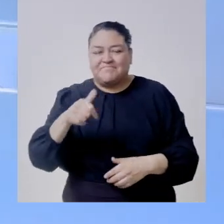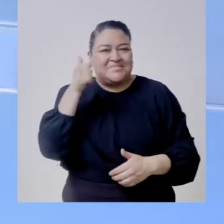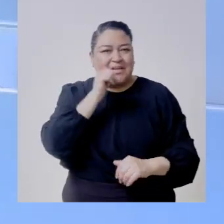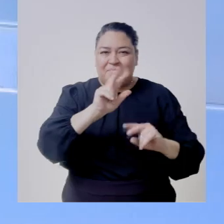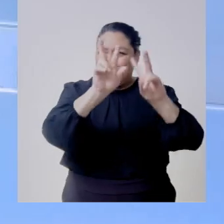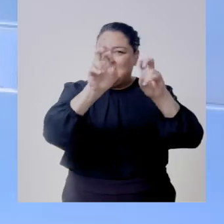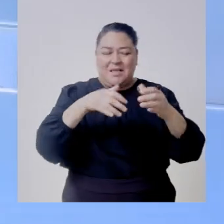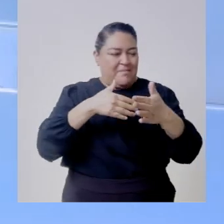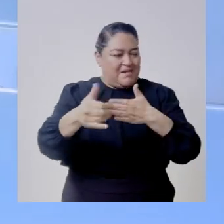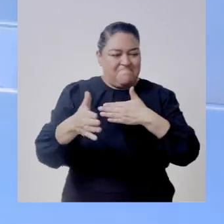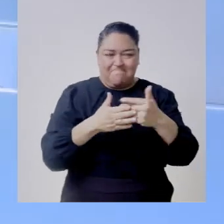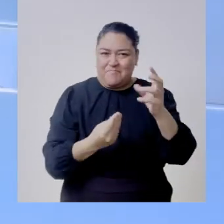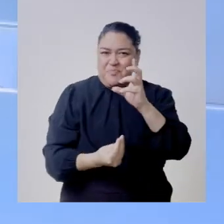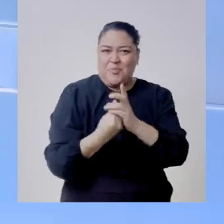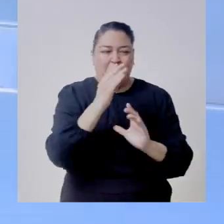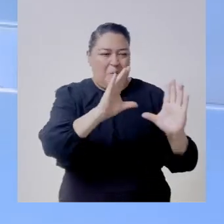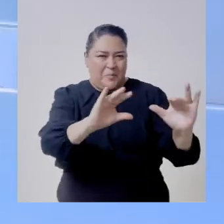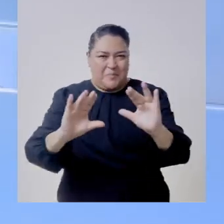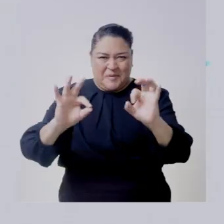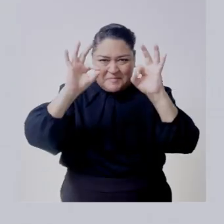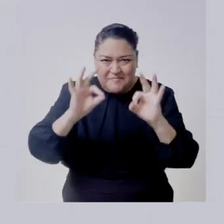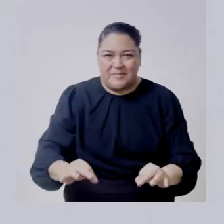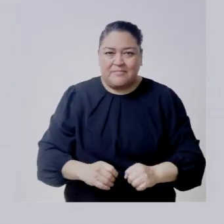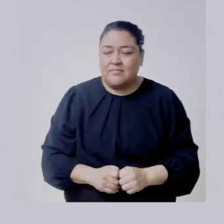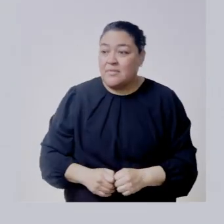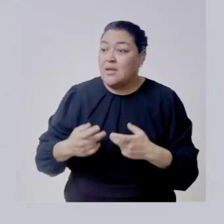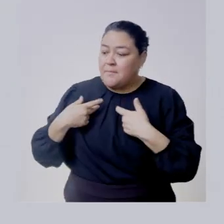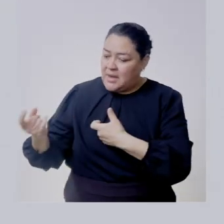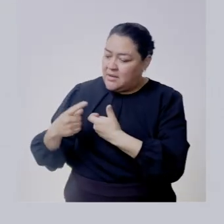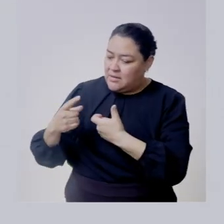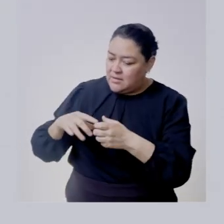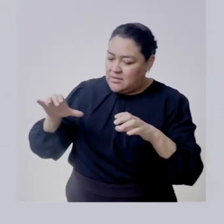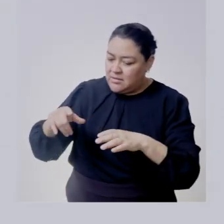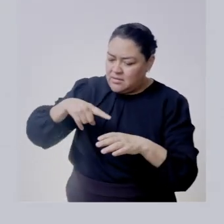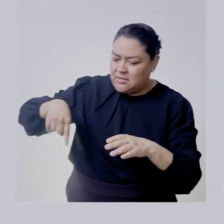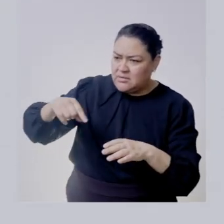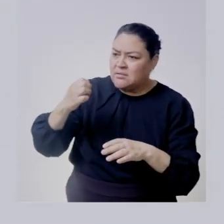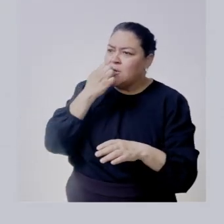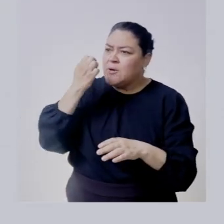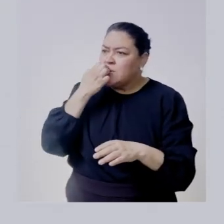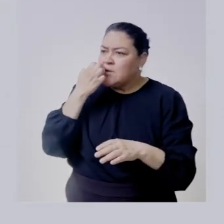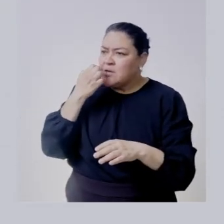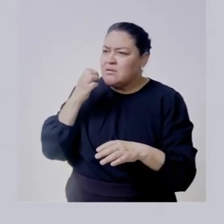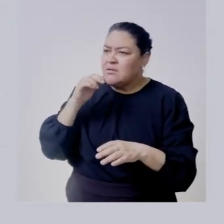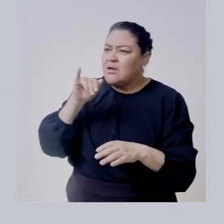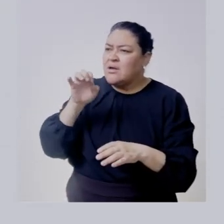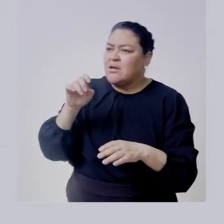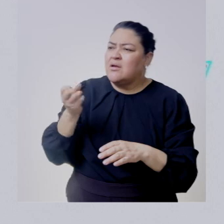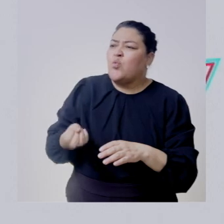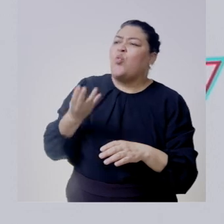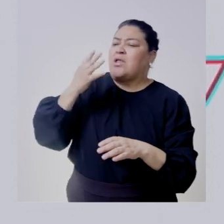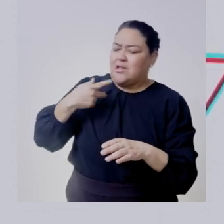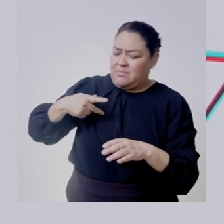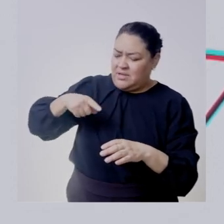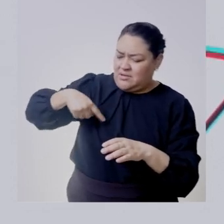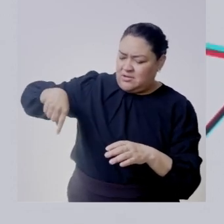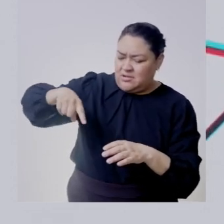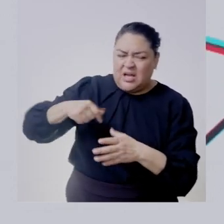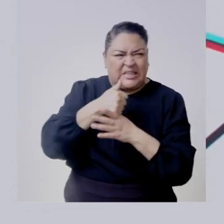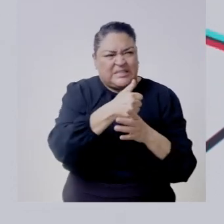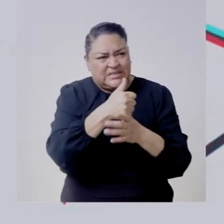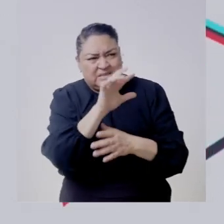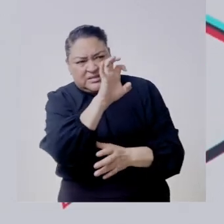temas que son actuales al momento cuántas personas trabajan en la eje pero que le han dado ese impulso a más de